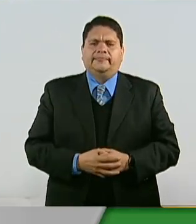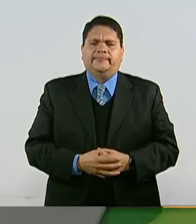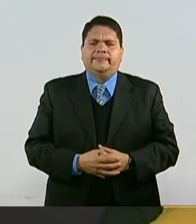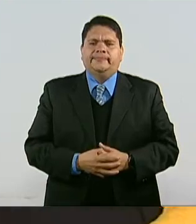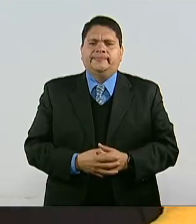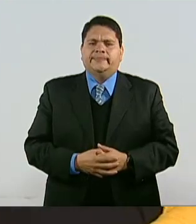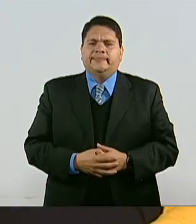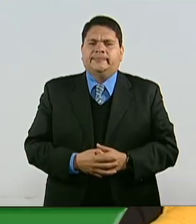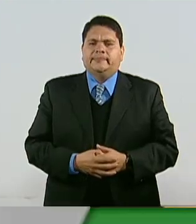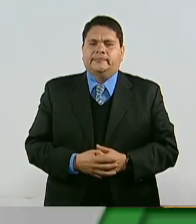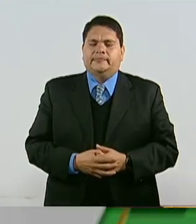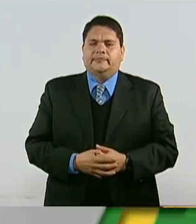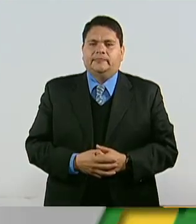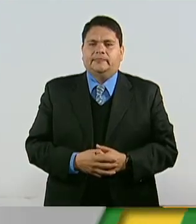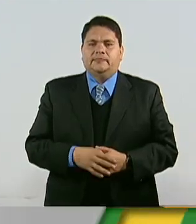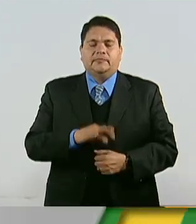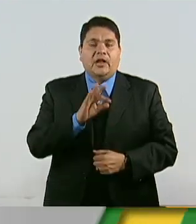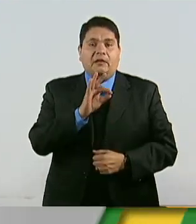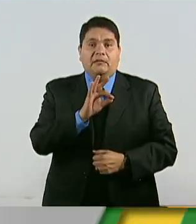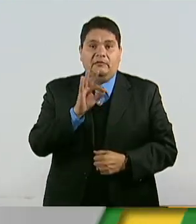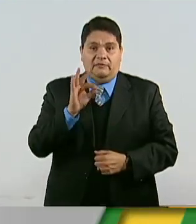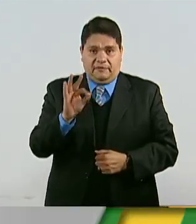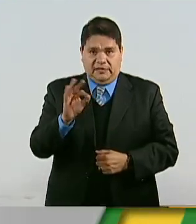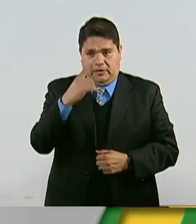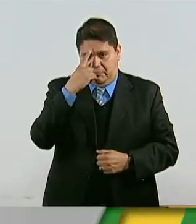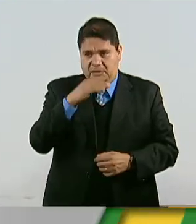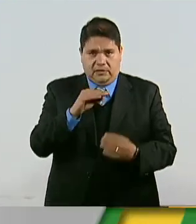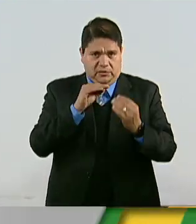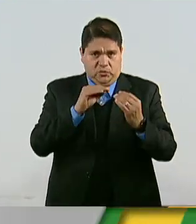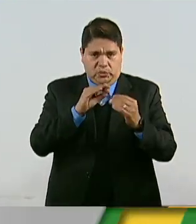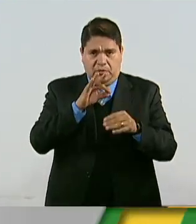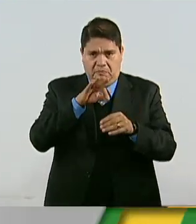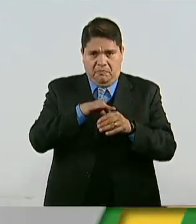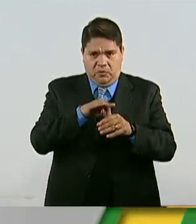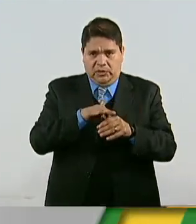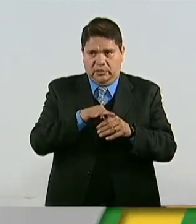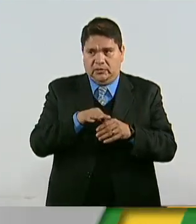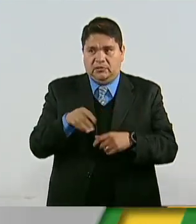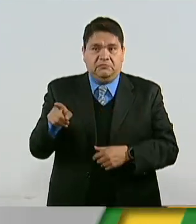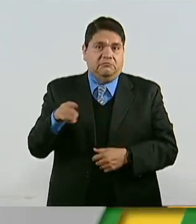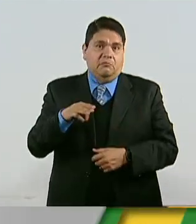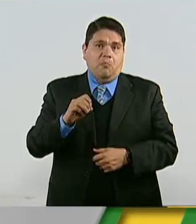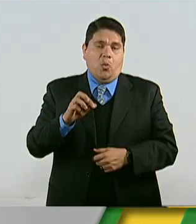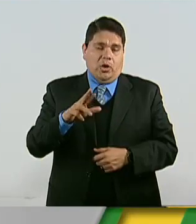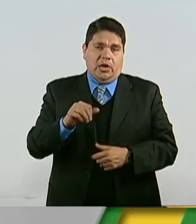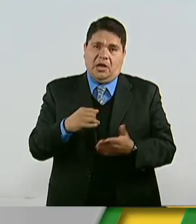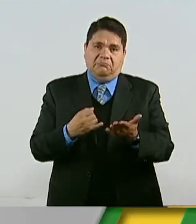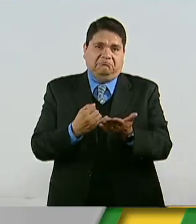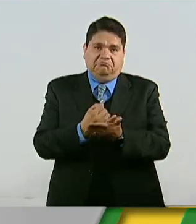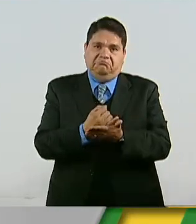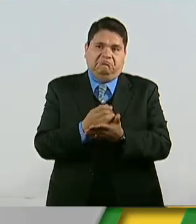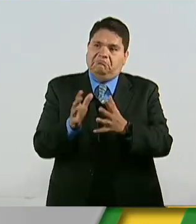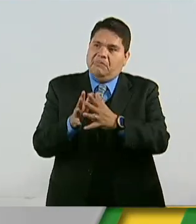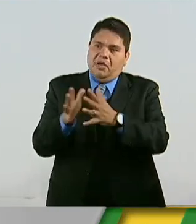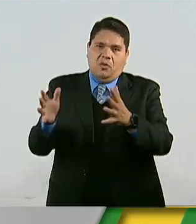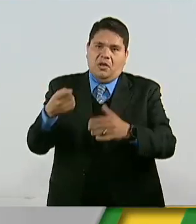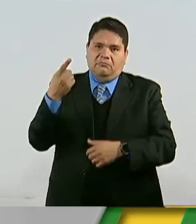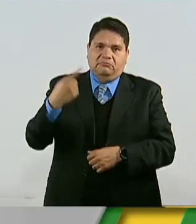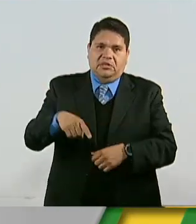La fecha para votar esta reforma constitucional la fijó Morena, con su mayoría